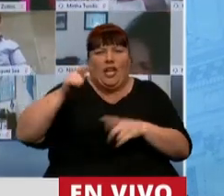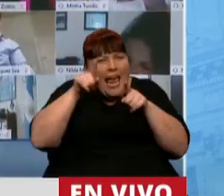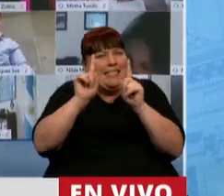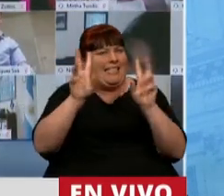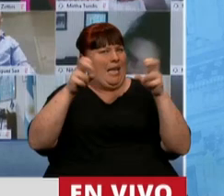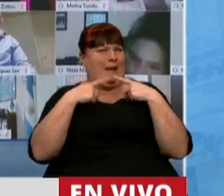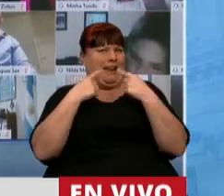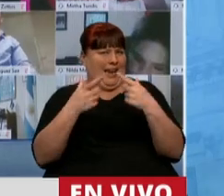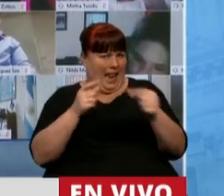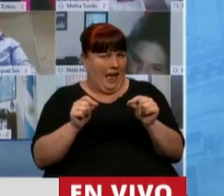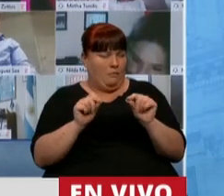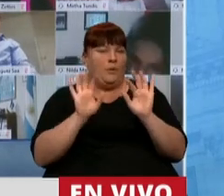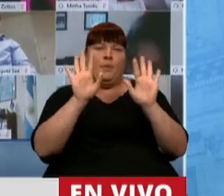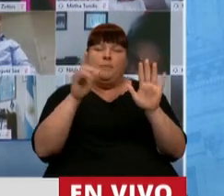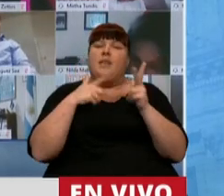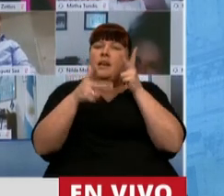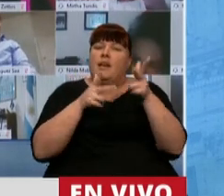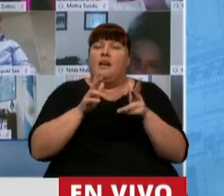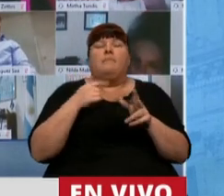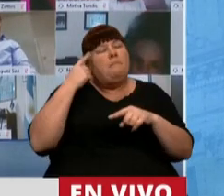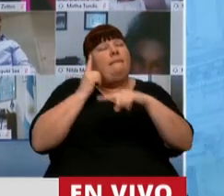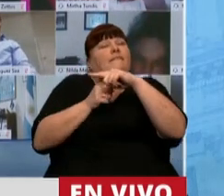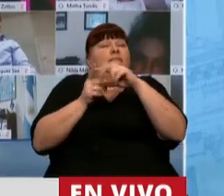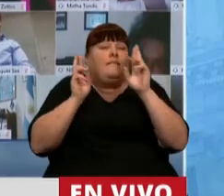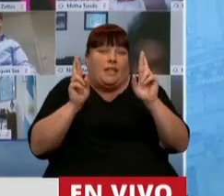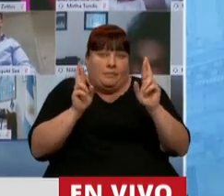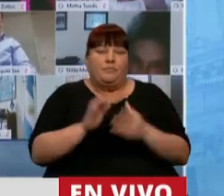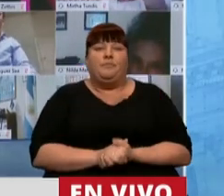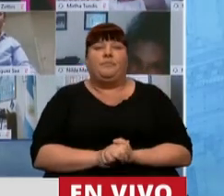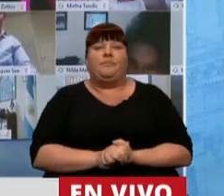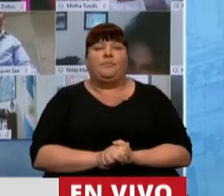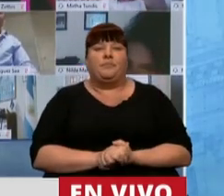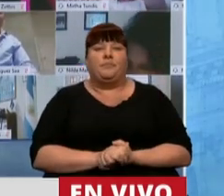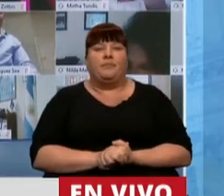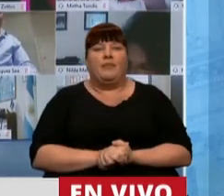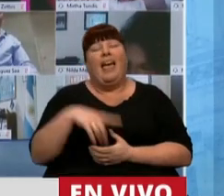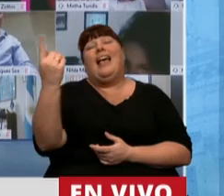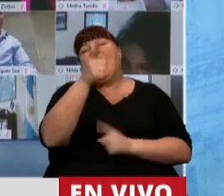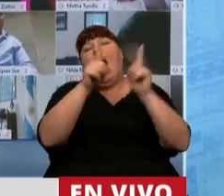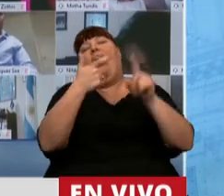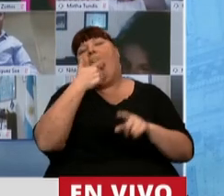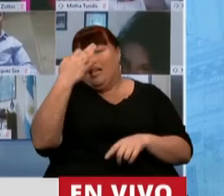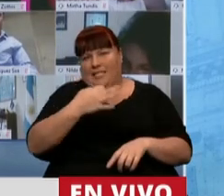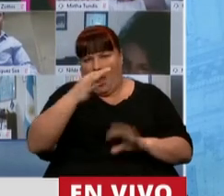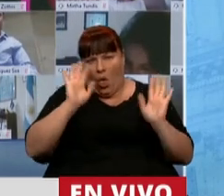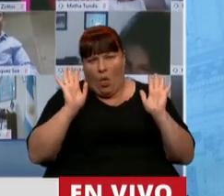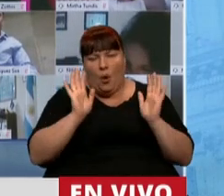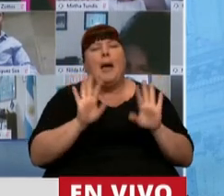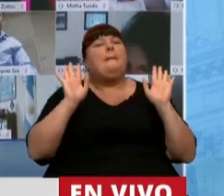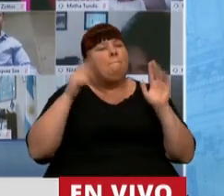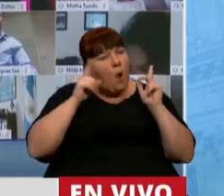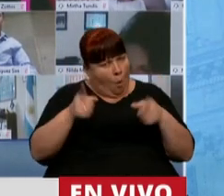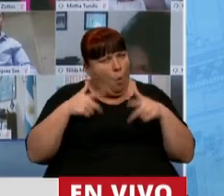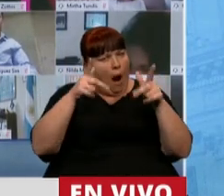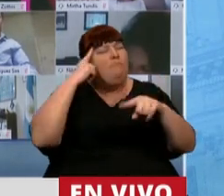reclamando. Y permítame ser optimista, se van a reír algunos, pero